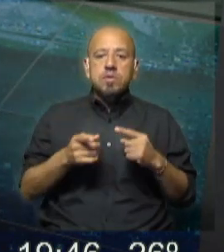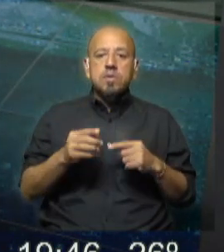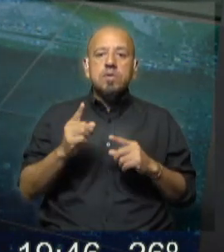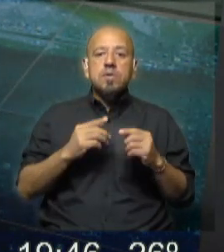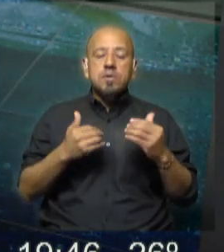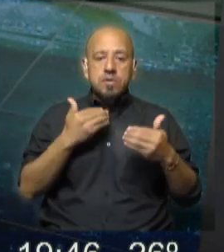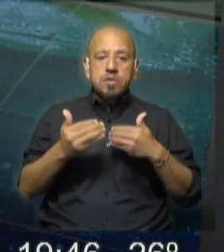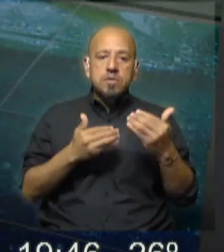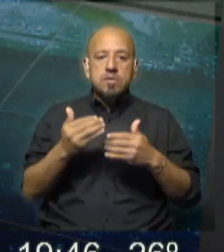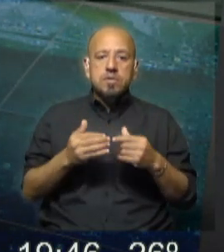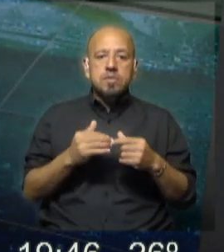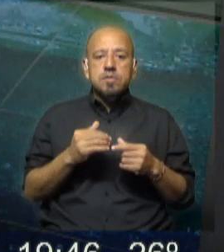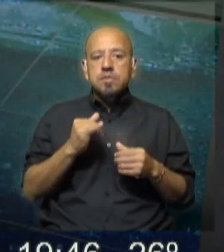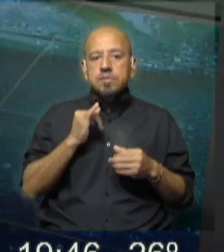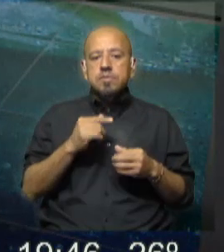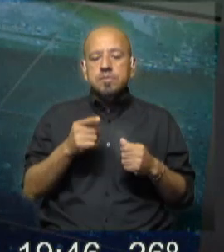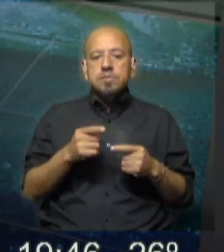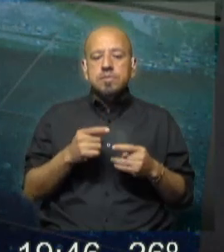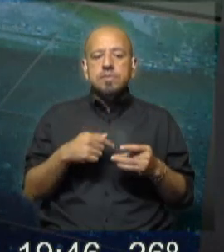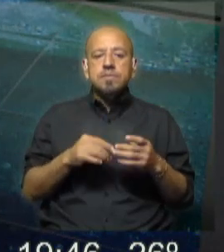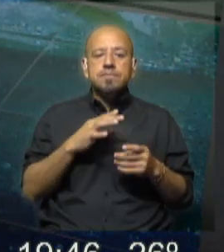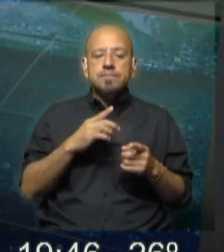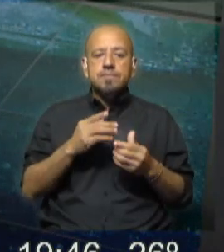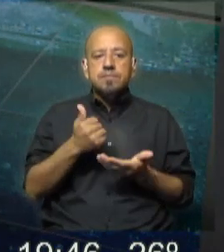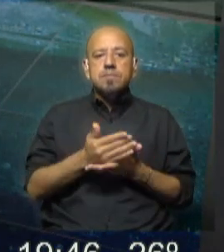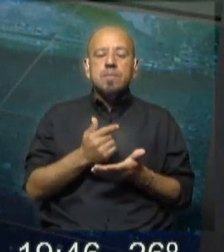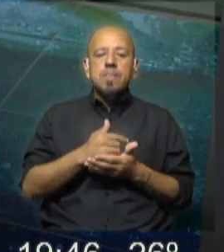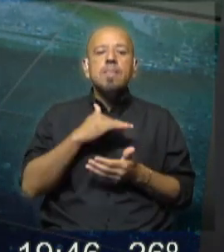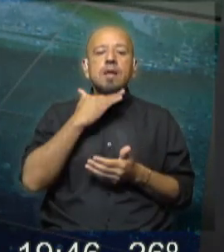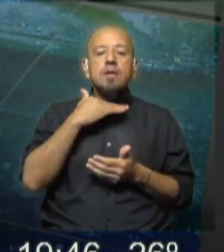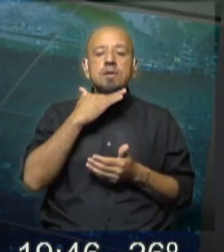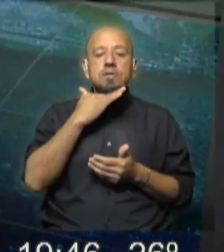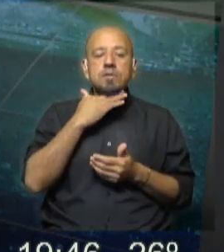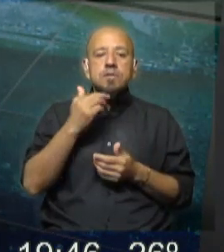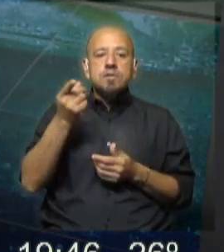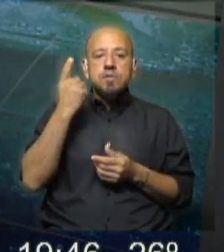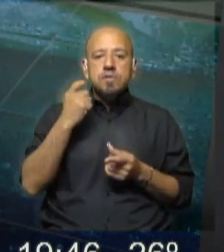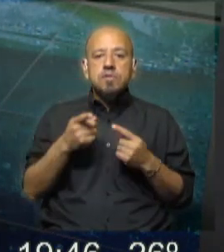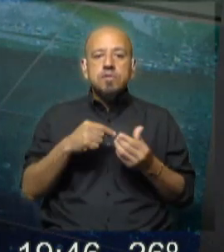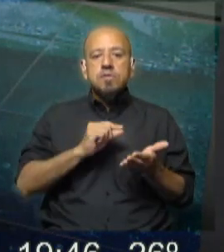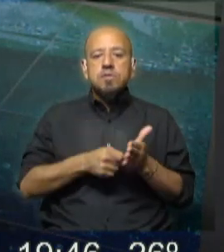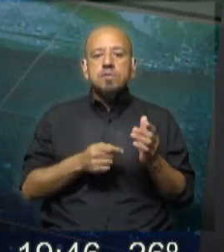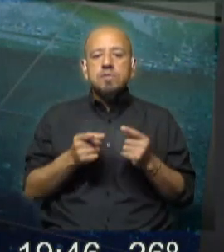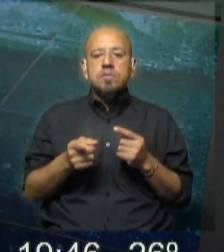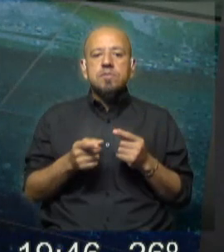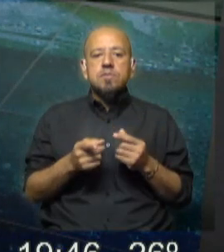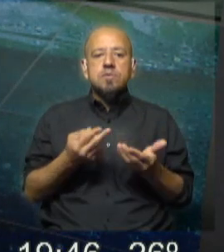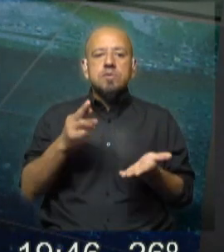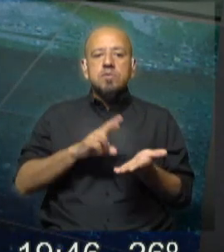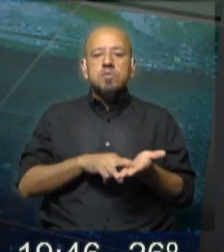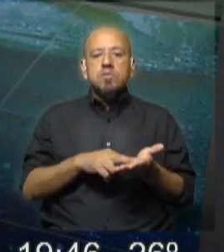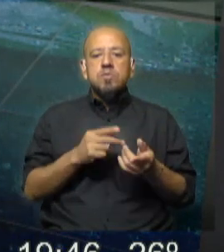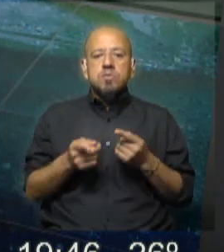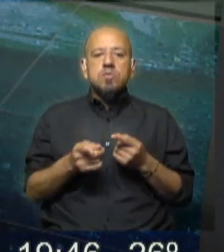avance al respecto. Mencionábamos en el adelanto que el departamento de Canelones ayer mismo firmó una resolución a manos